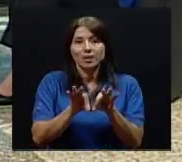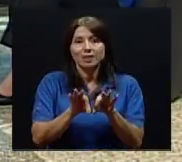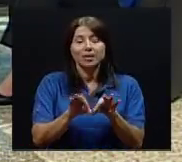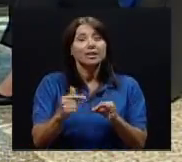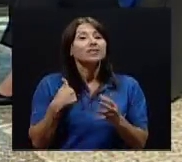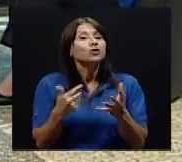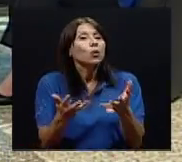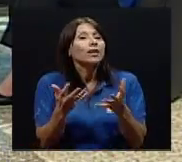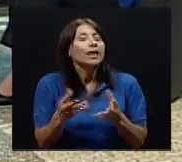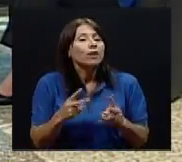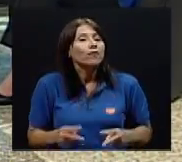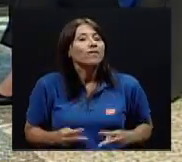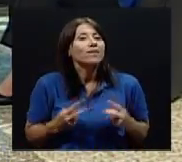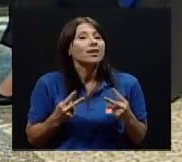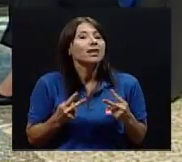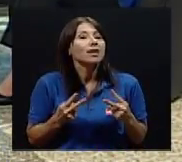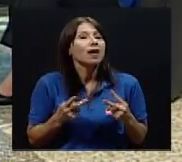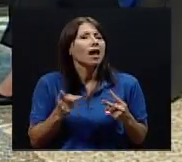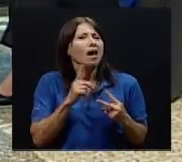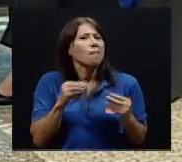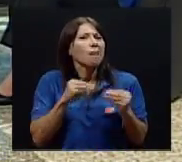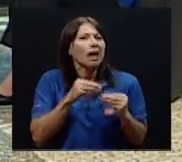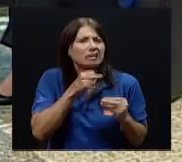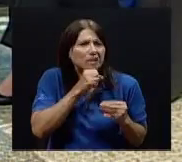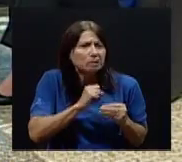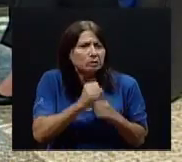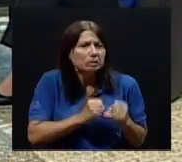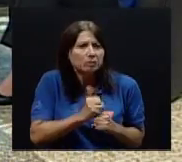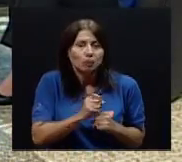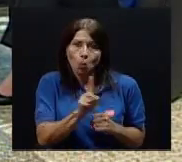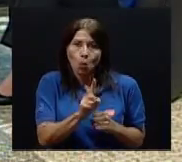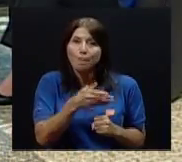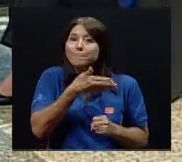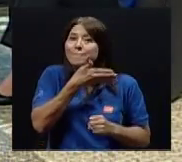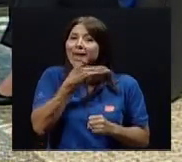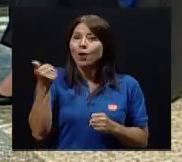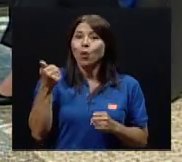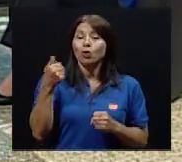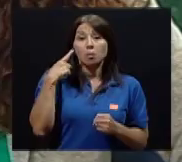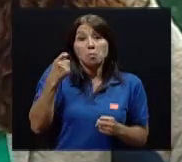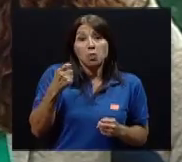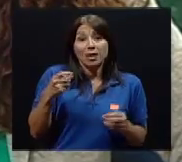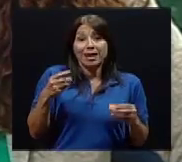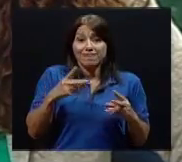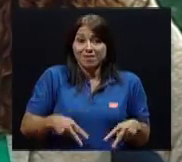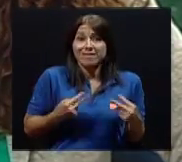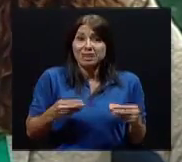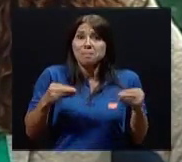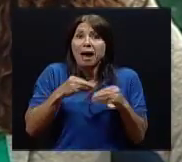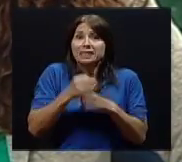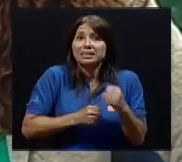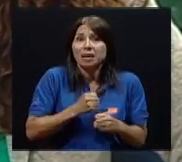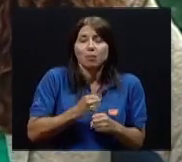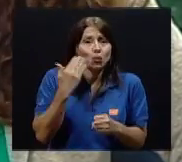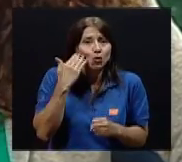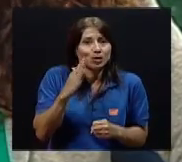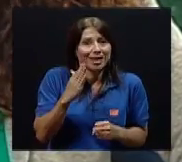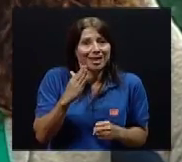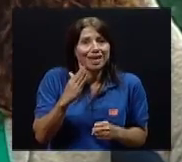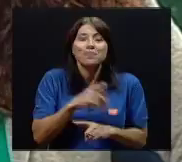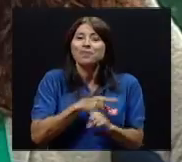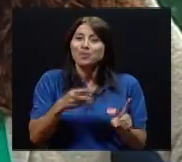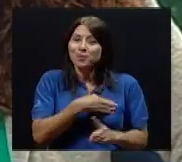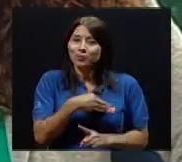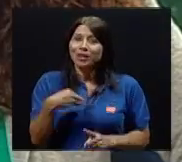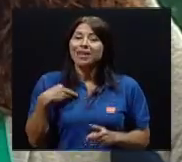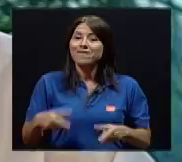si quiero vivir mejor, pues más tiempo, yo no sé si voy a vivir más tiempo, pero me gustaría mucho vivir mejor el